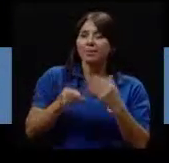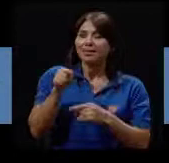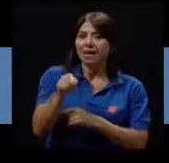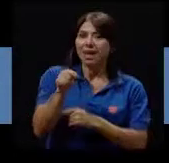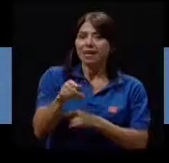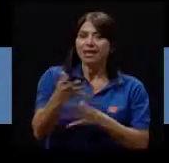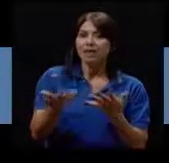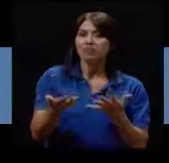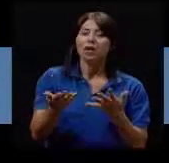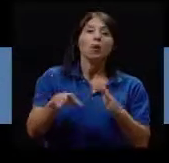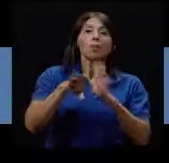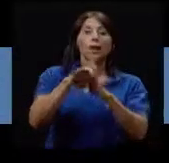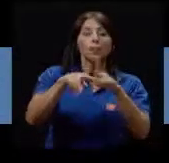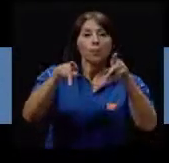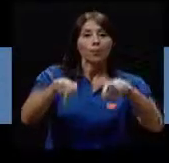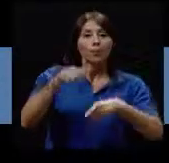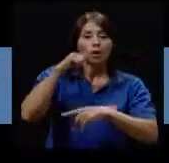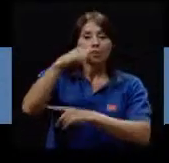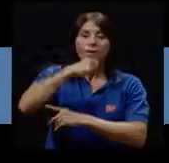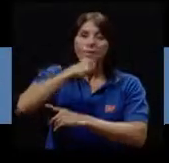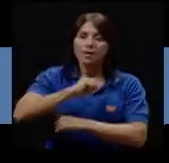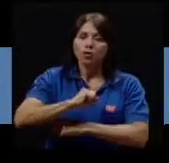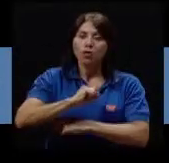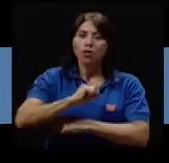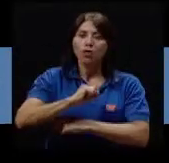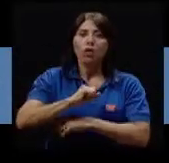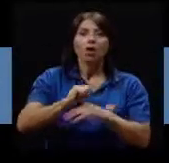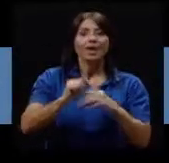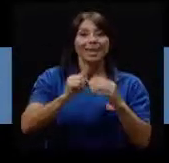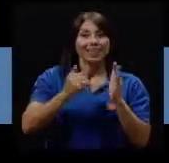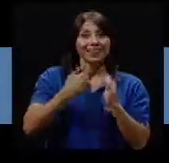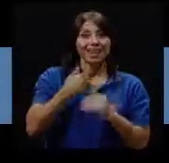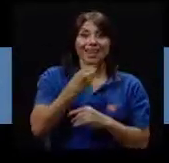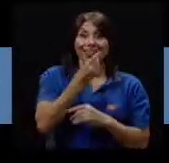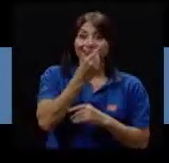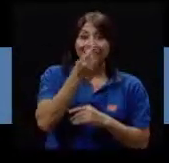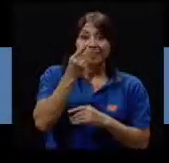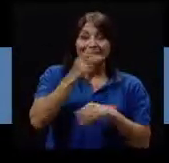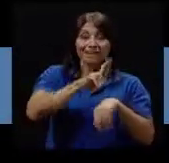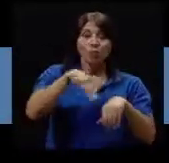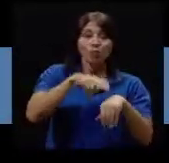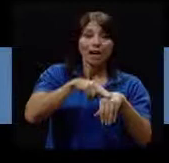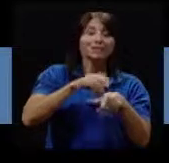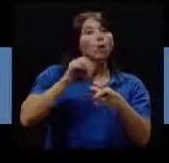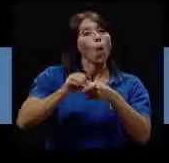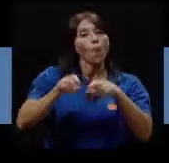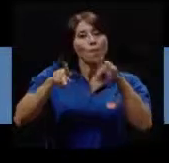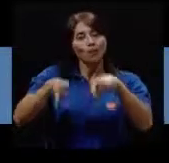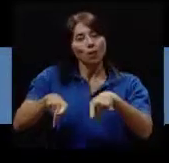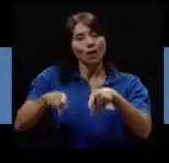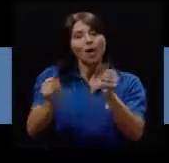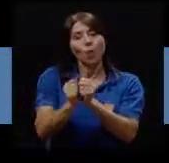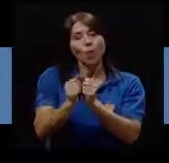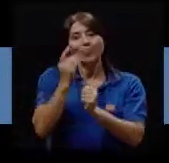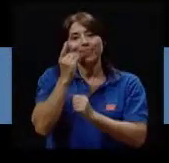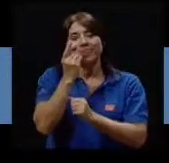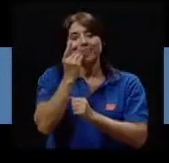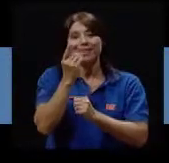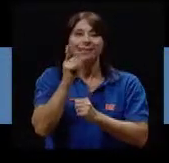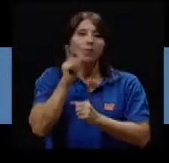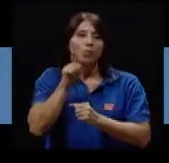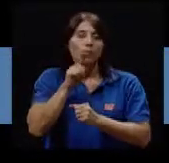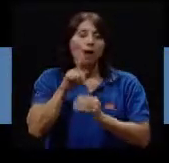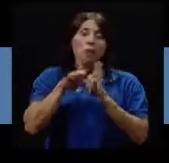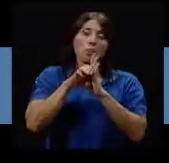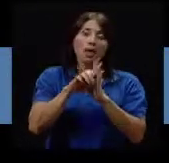en esta línea Habría que diferenciar Entre lo que es Una persona adulta mayor Con piezas naturales Y una persona adulta mayor Que usa algún tipo De aditamento Que no es